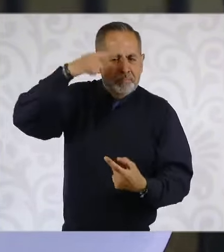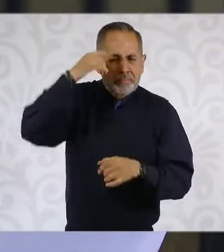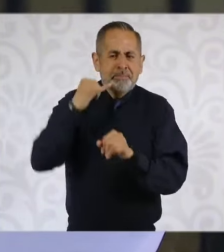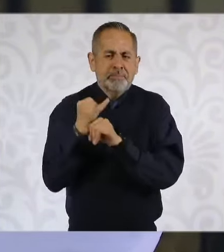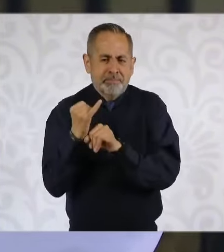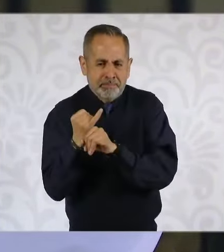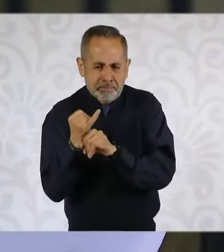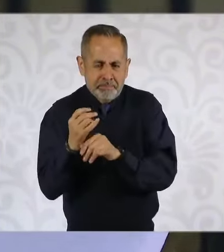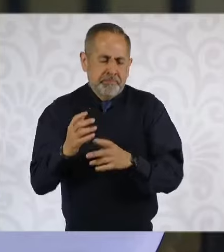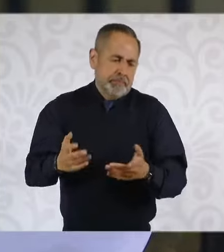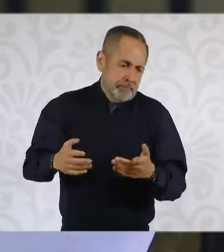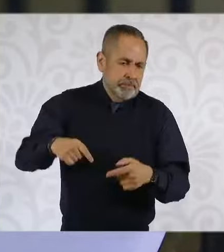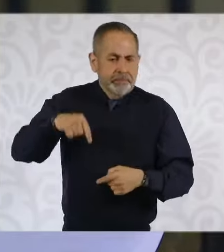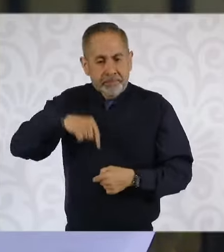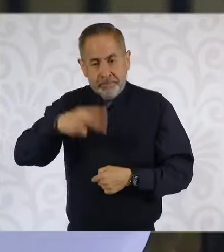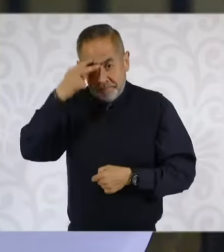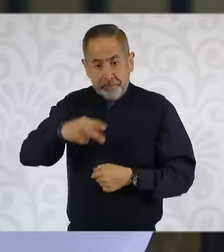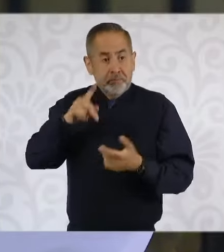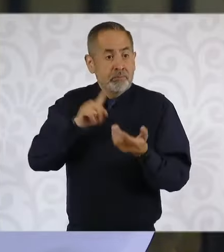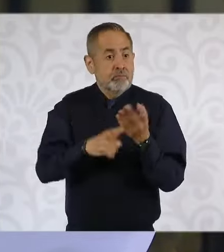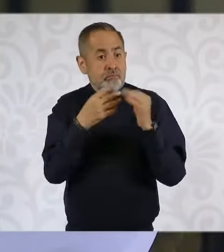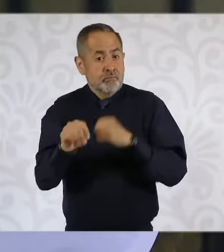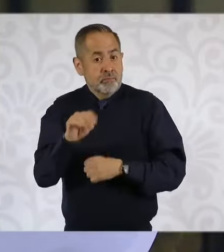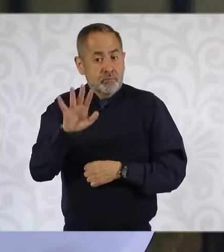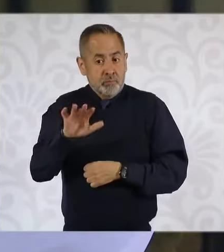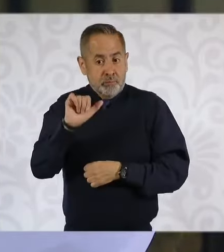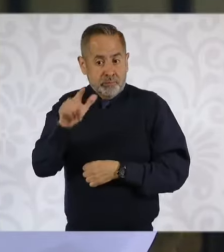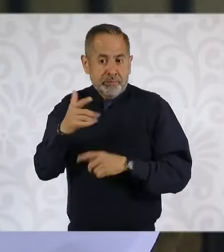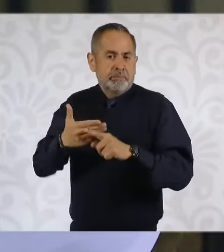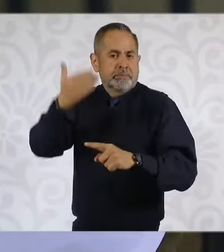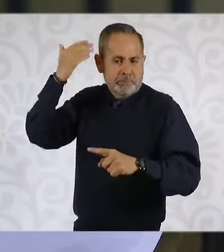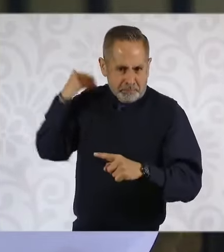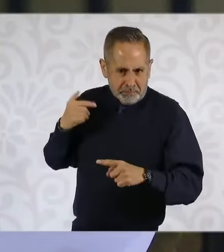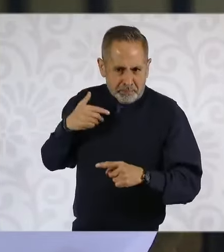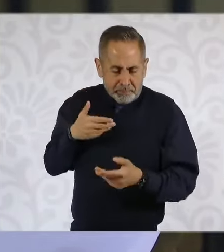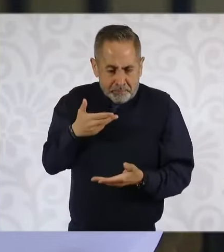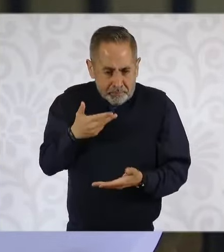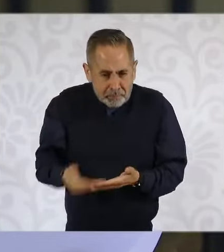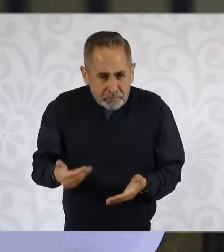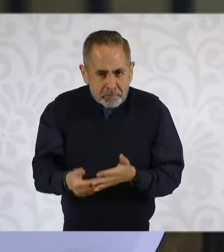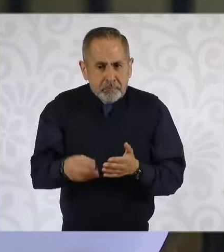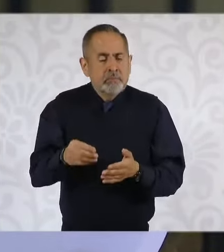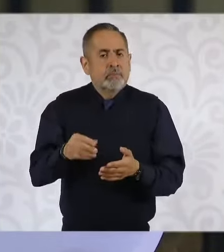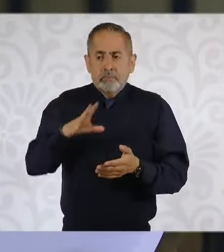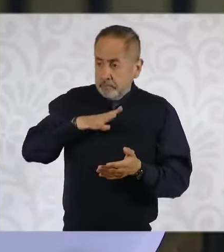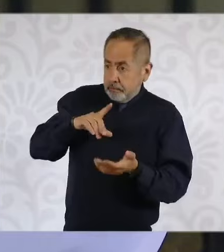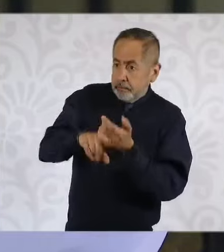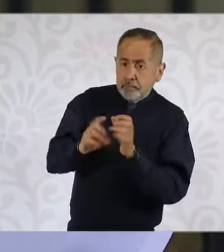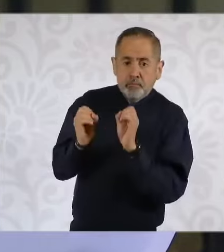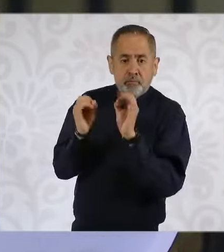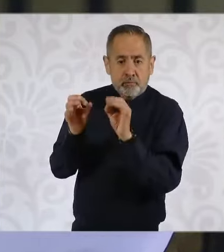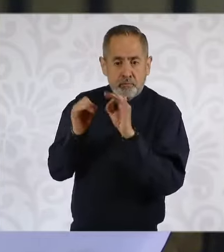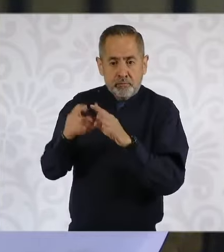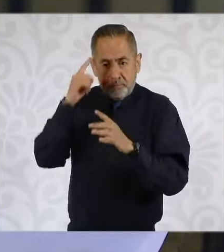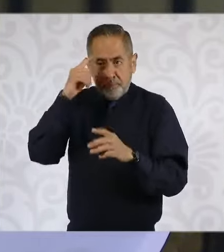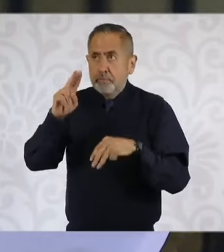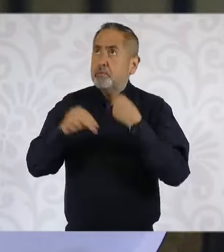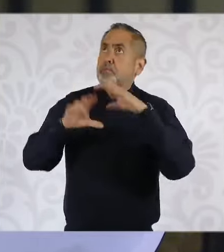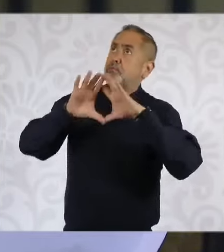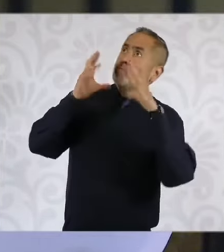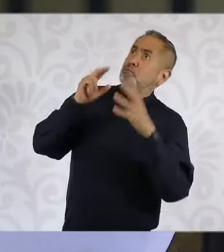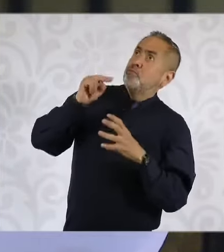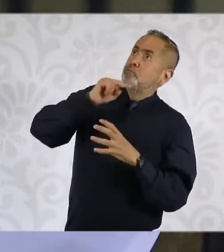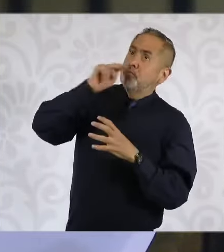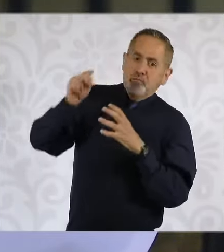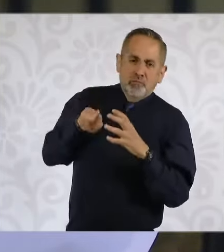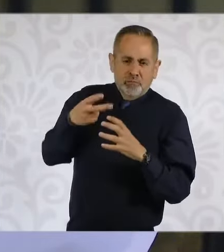espacial en nuestro país, aún tercermundista, tenemos la Agencia Espacial Mexicana, de la que pocos sabemos